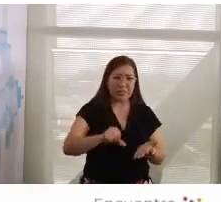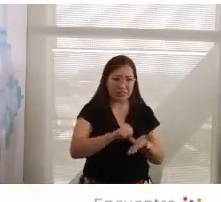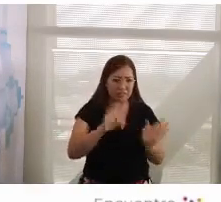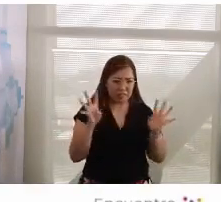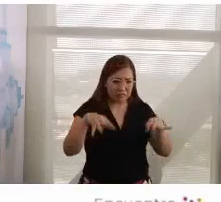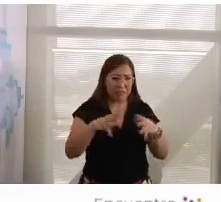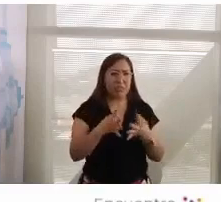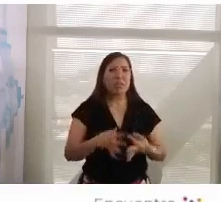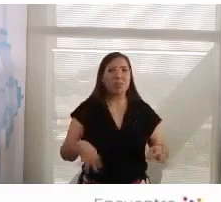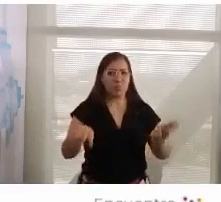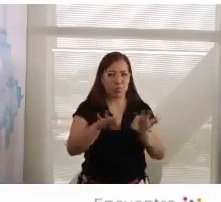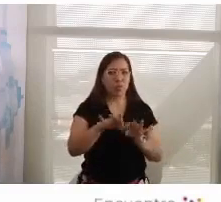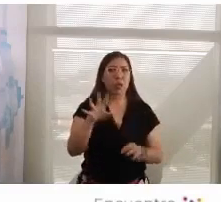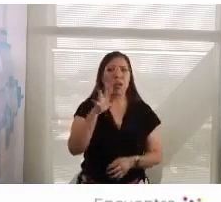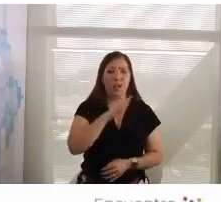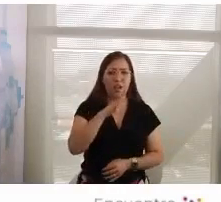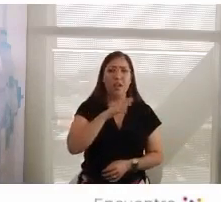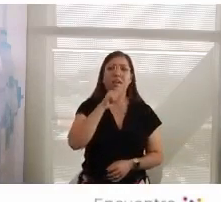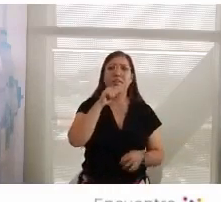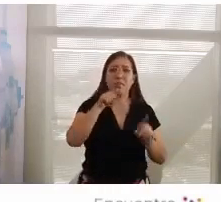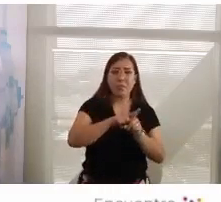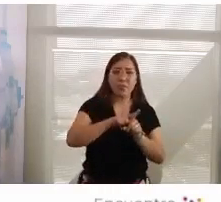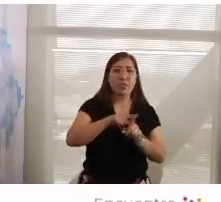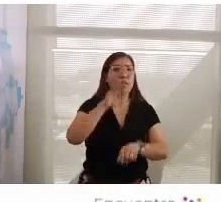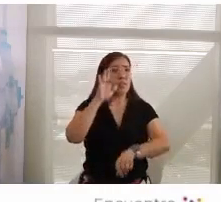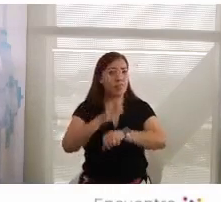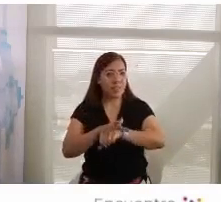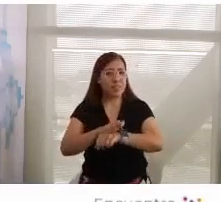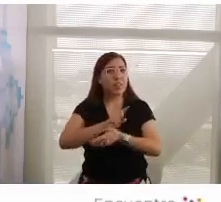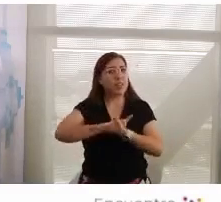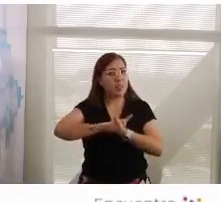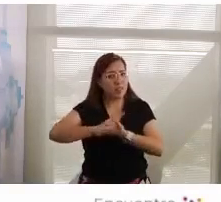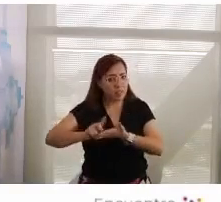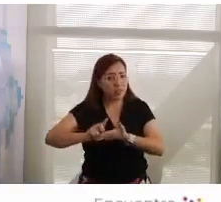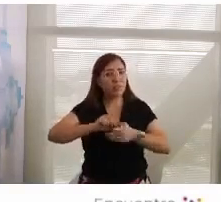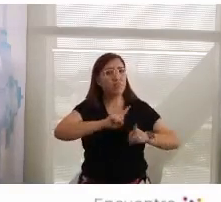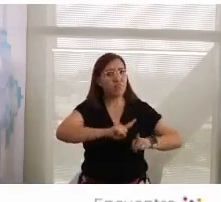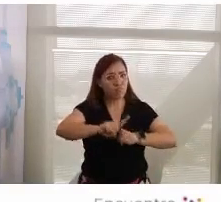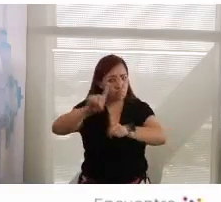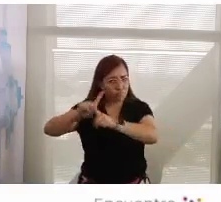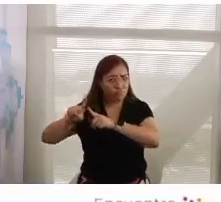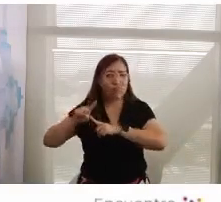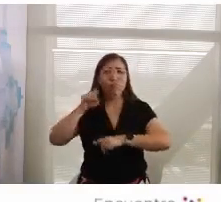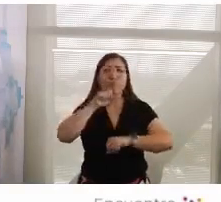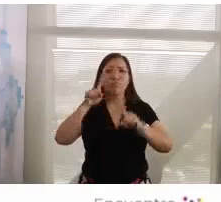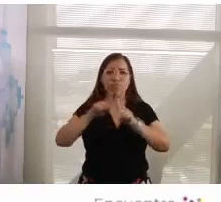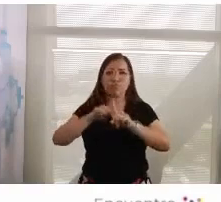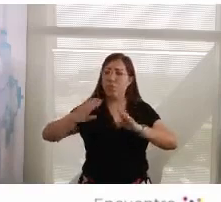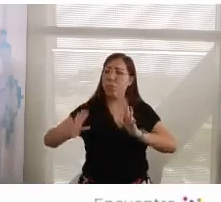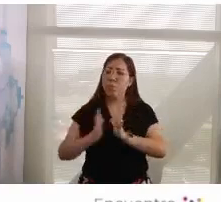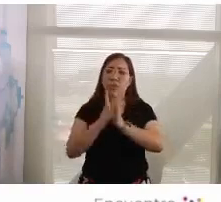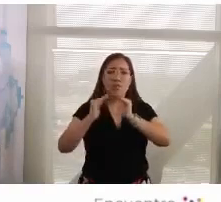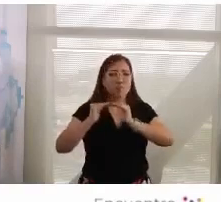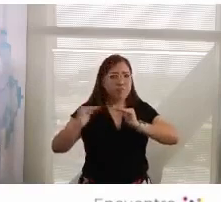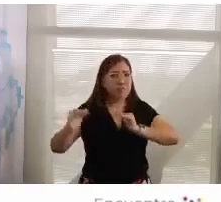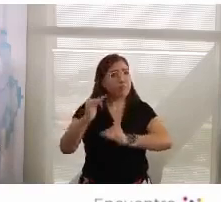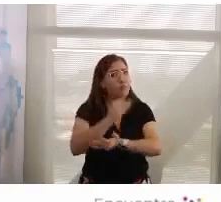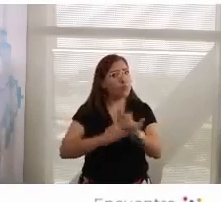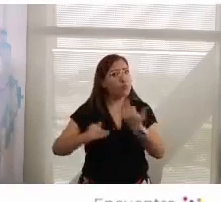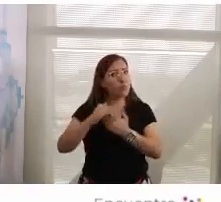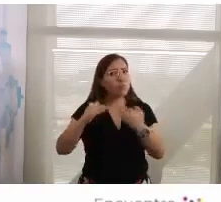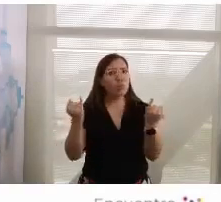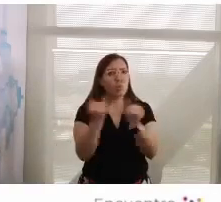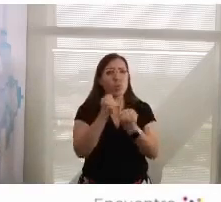en la defensa de los derechos, de la ciudadanía, de la democracia. Y te da un papel